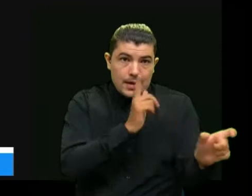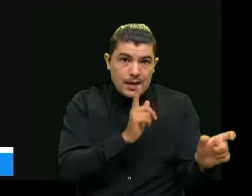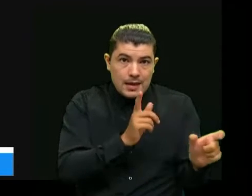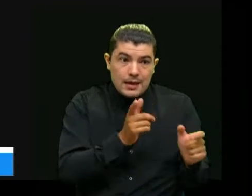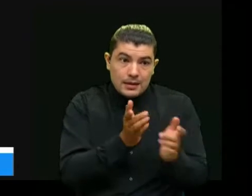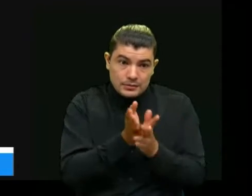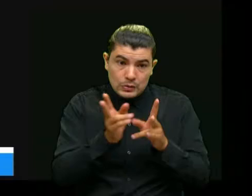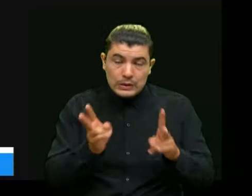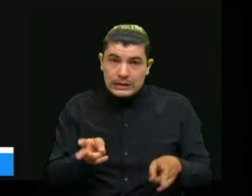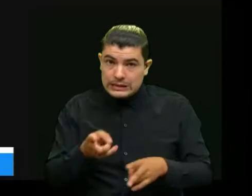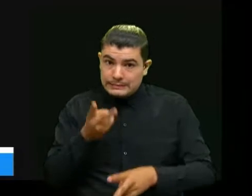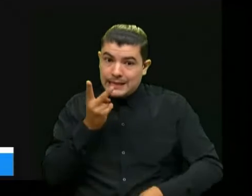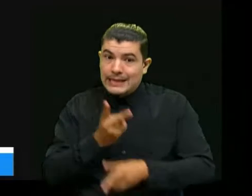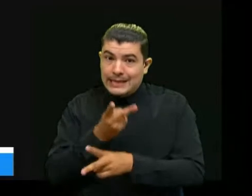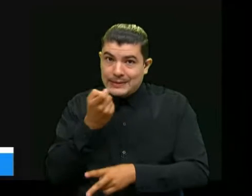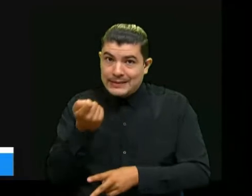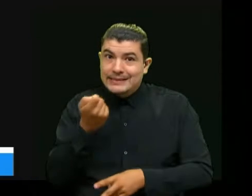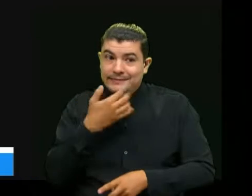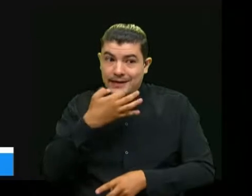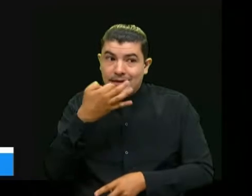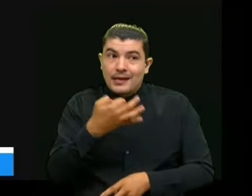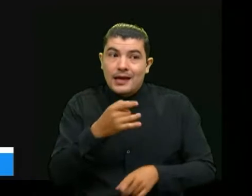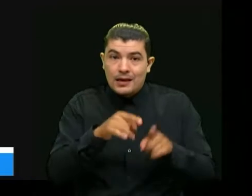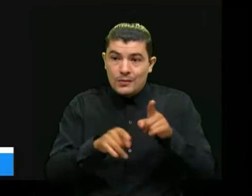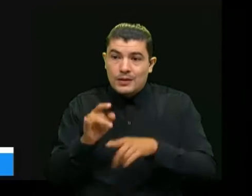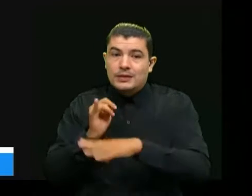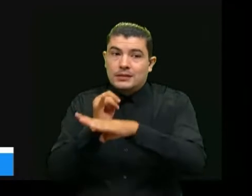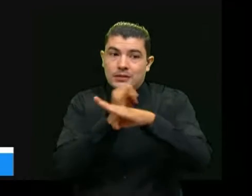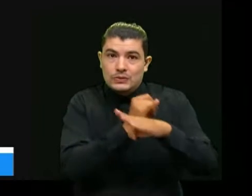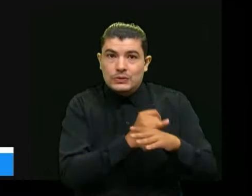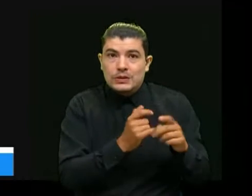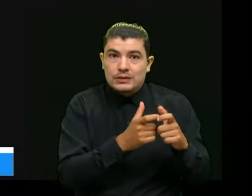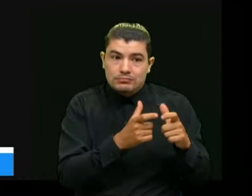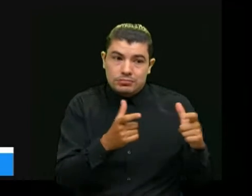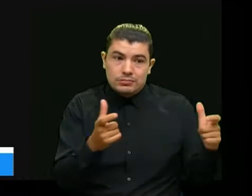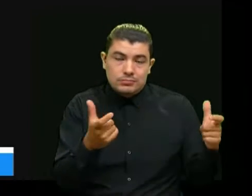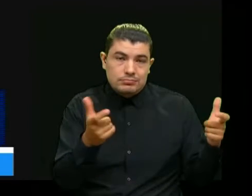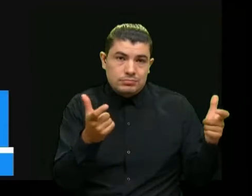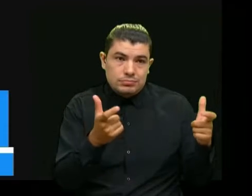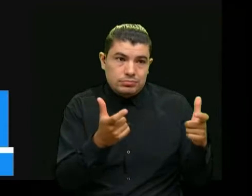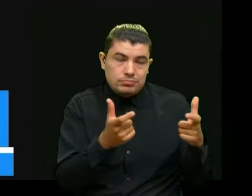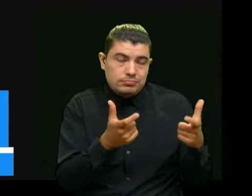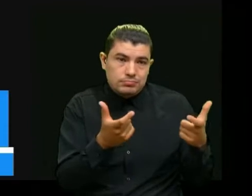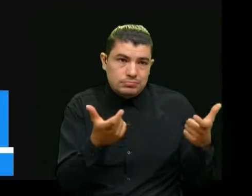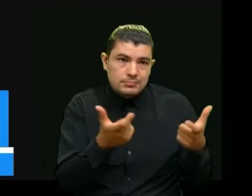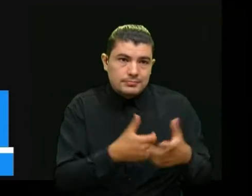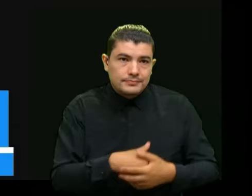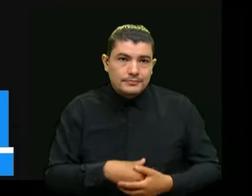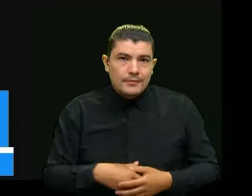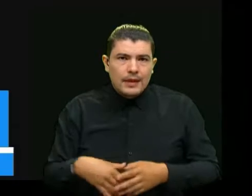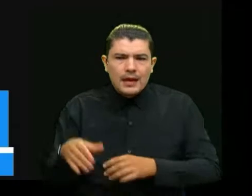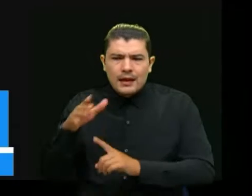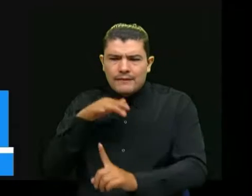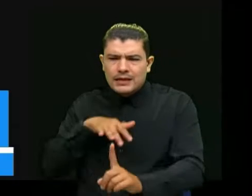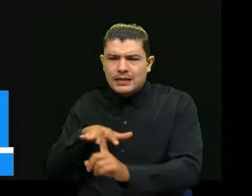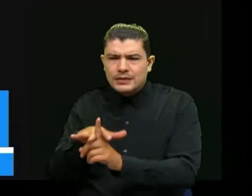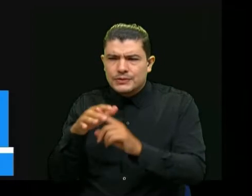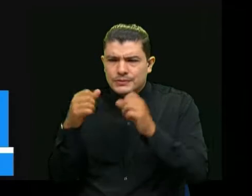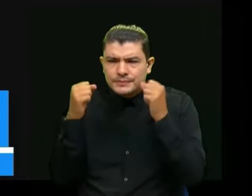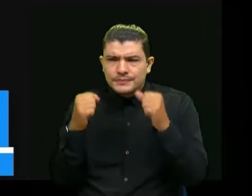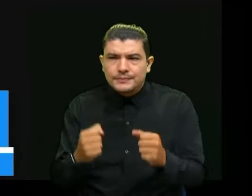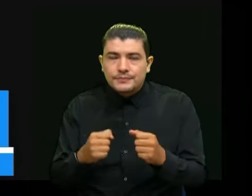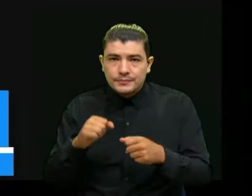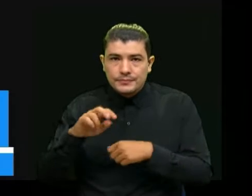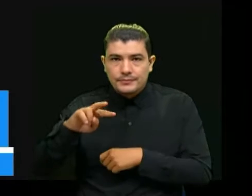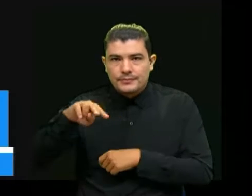riesgo y una realidad clarísima para todas las instituciones La afectación fundamental se dio en